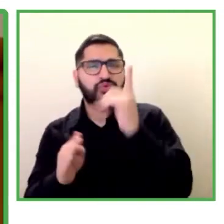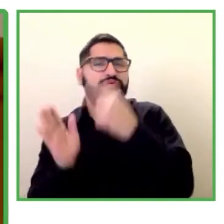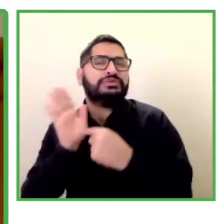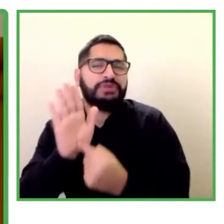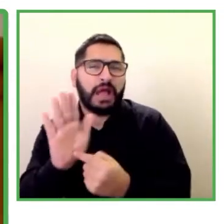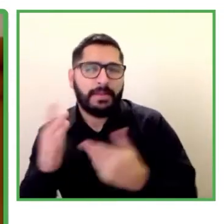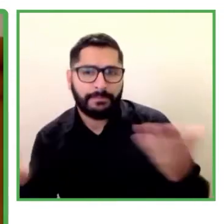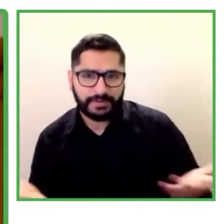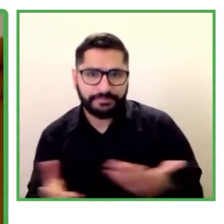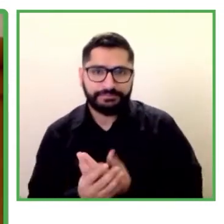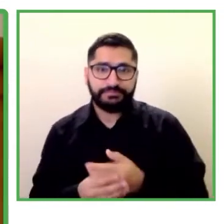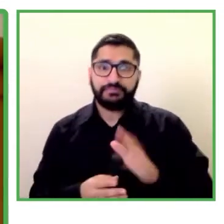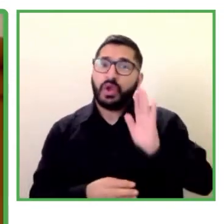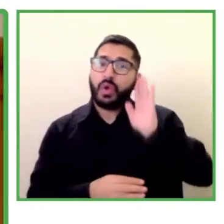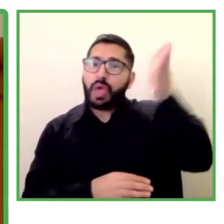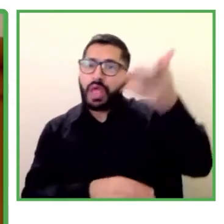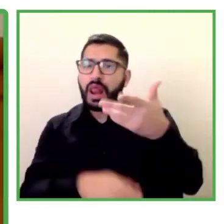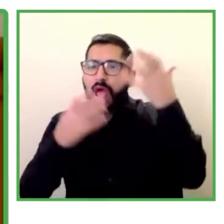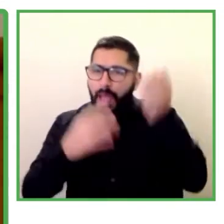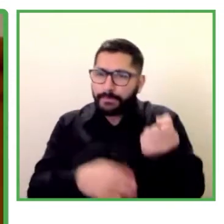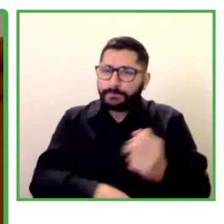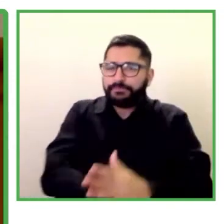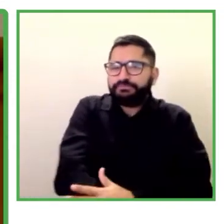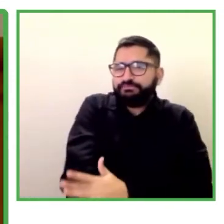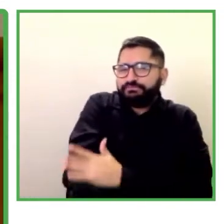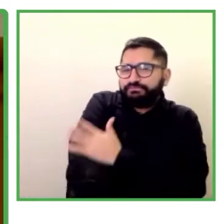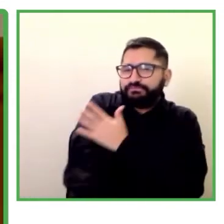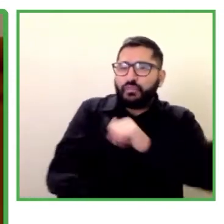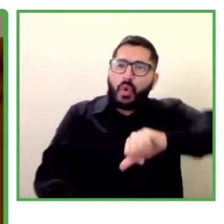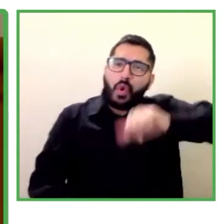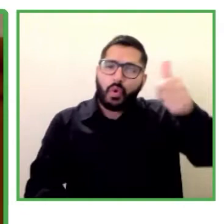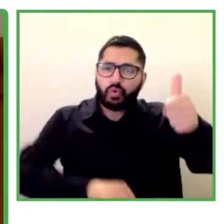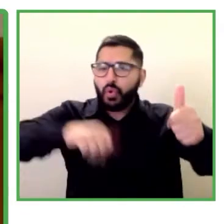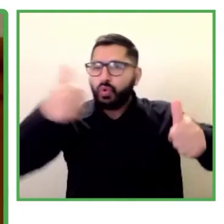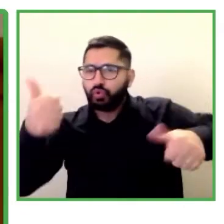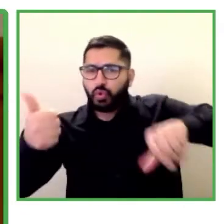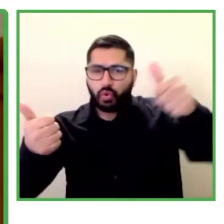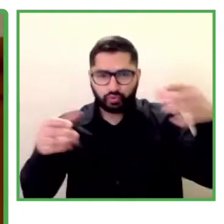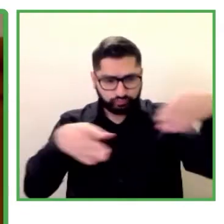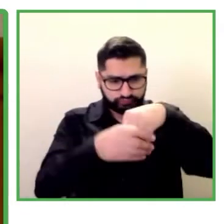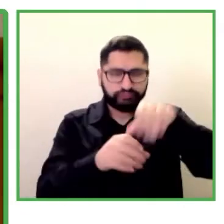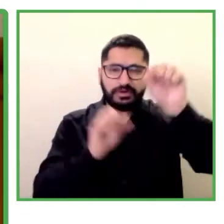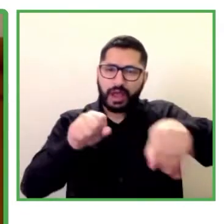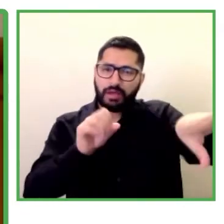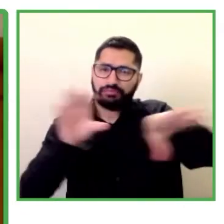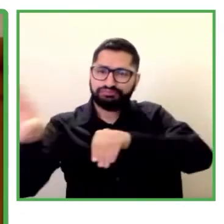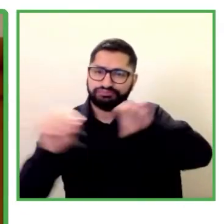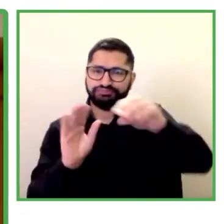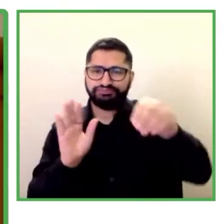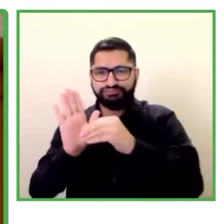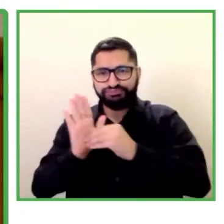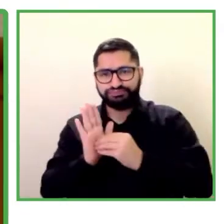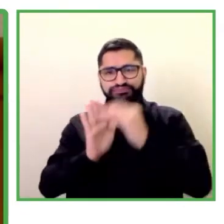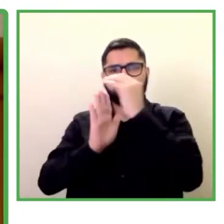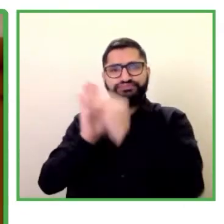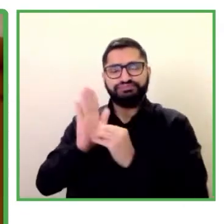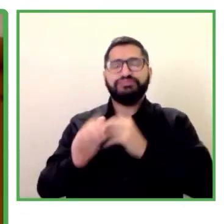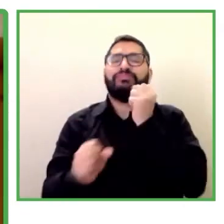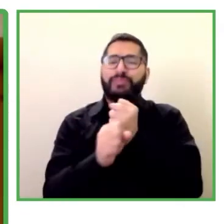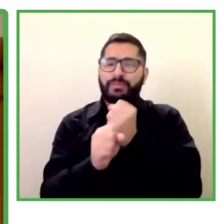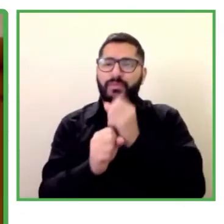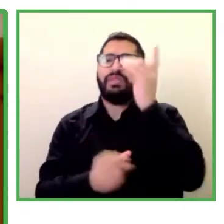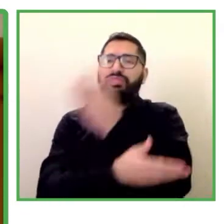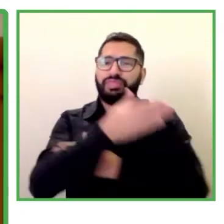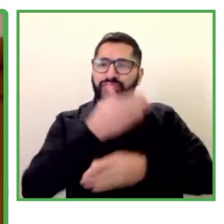a otras empresas, para que contraten a personas con discapacidad, o pueden ser las labores de asistencia técnica, para que esos